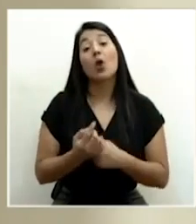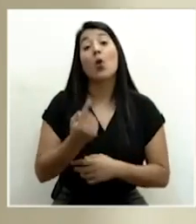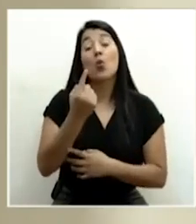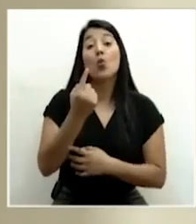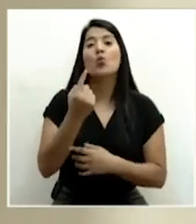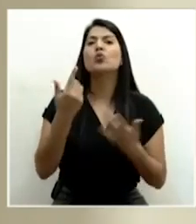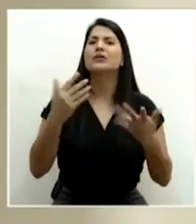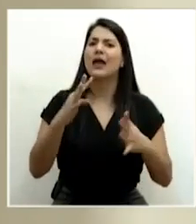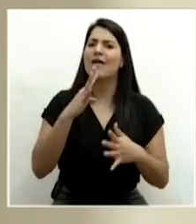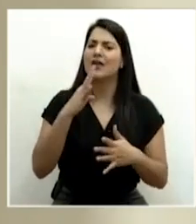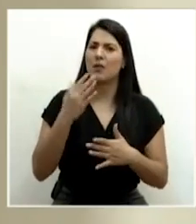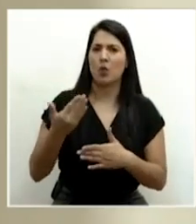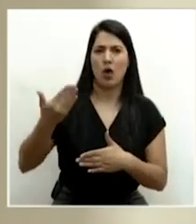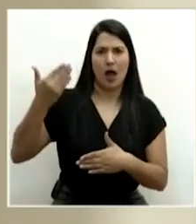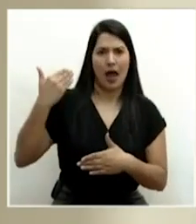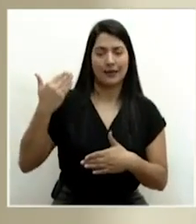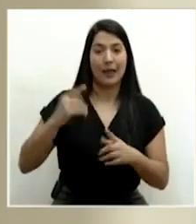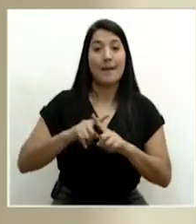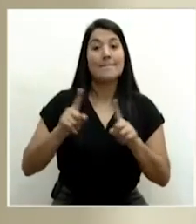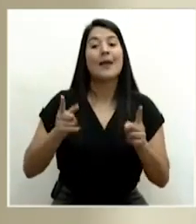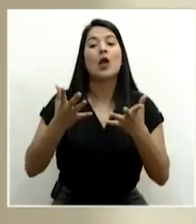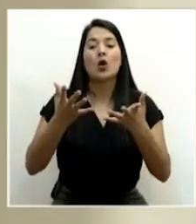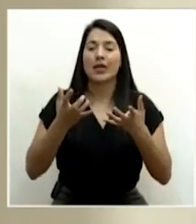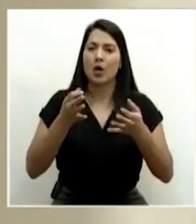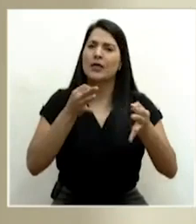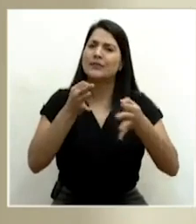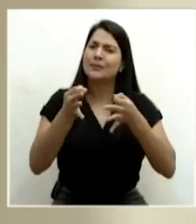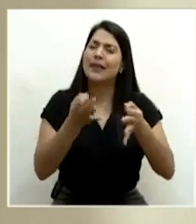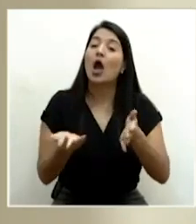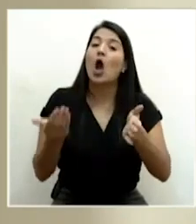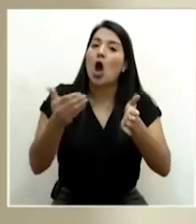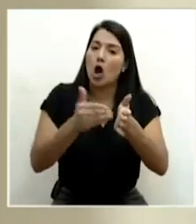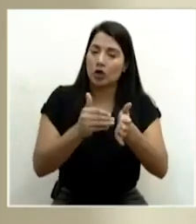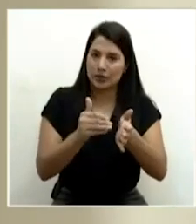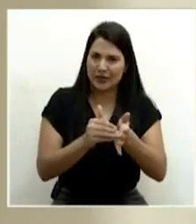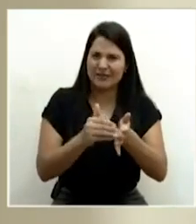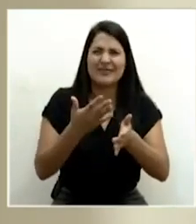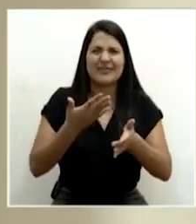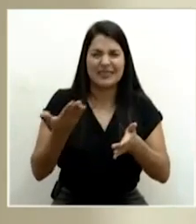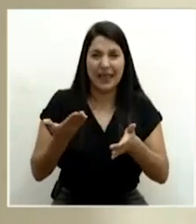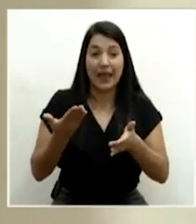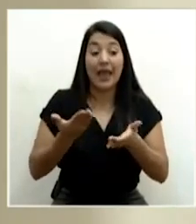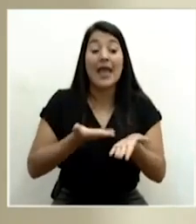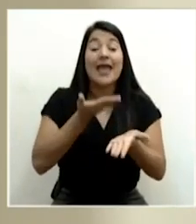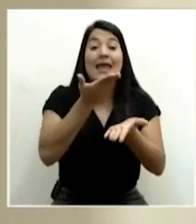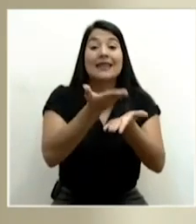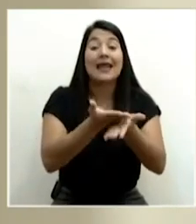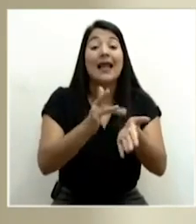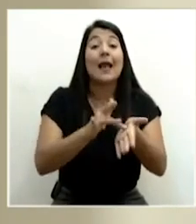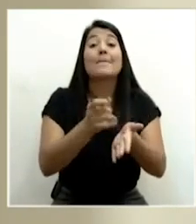mencionado en el pasado, pero quiero dar una actualización, que ha sido la entrega de medicamentos a domicilio.